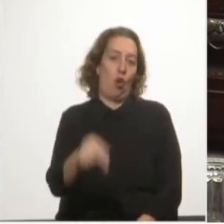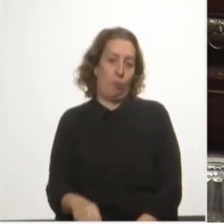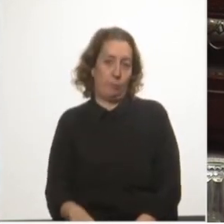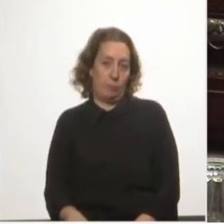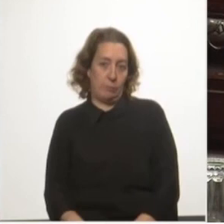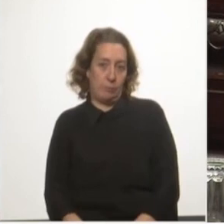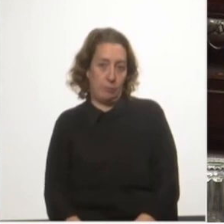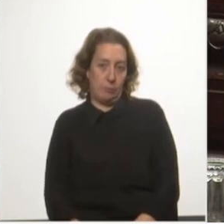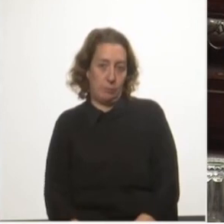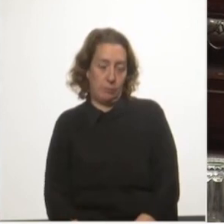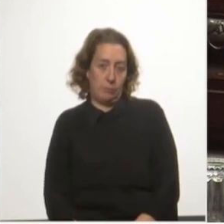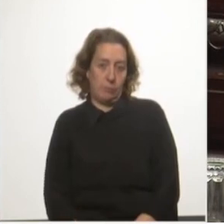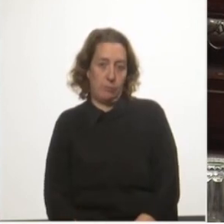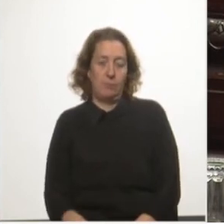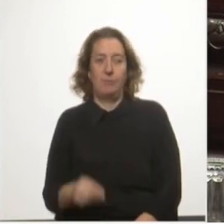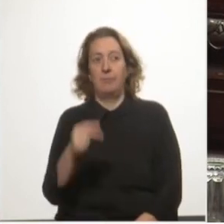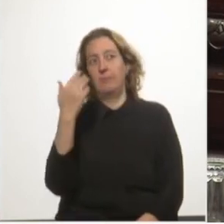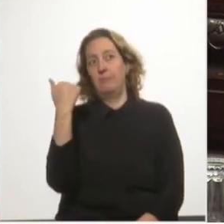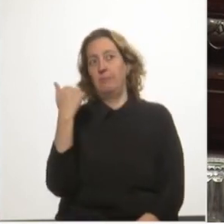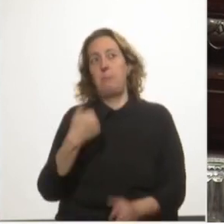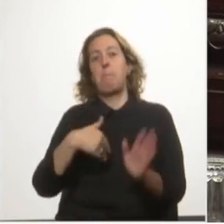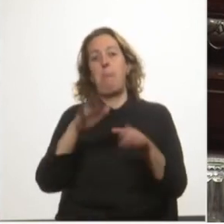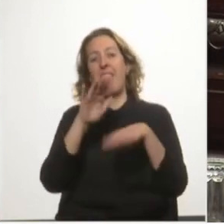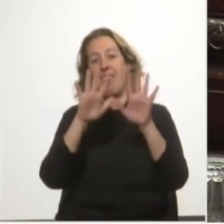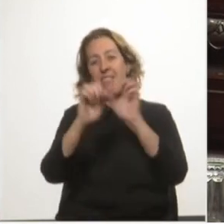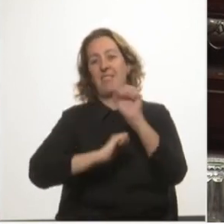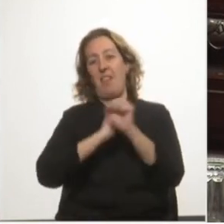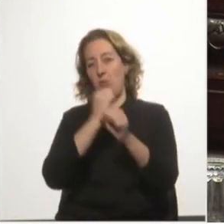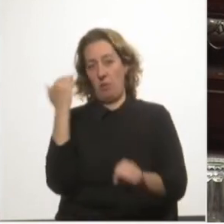más de una década atrás.